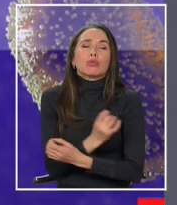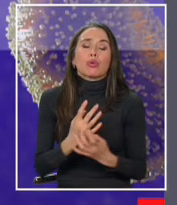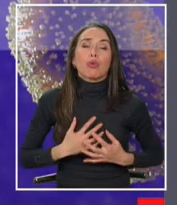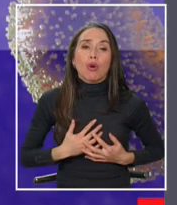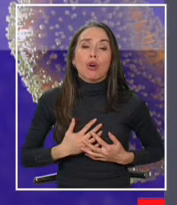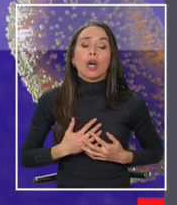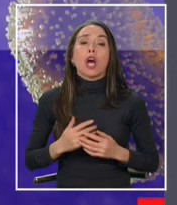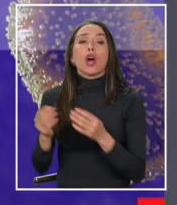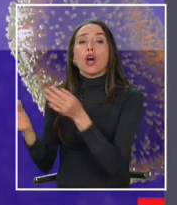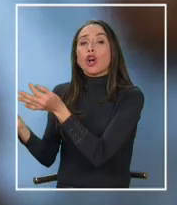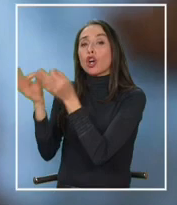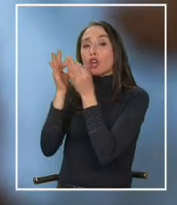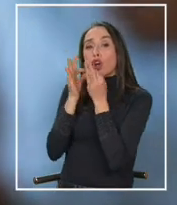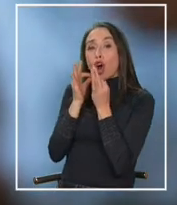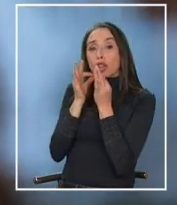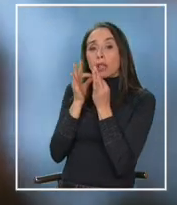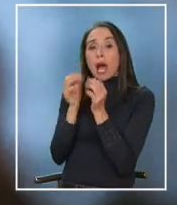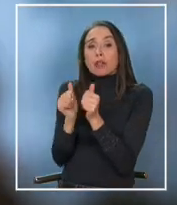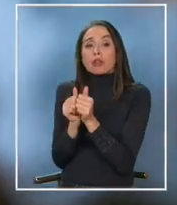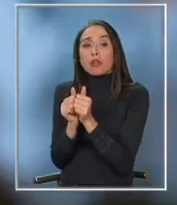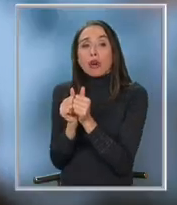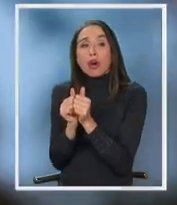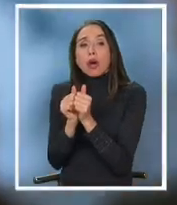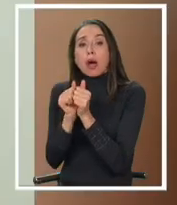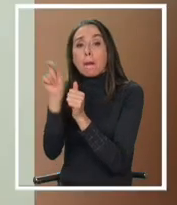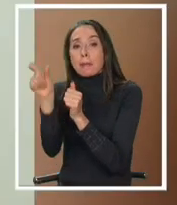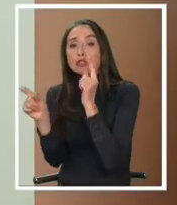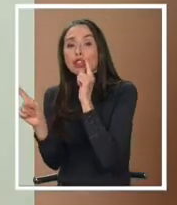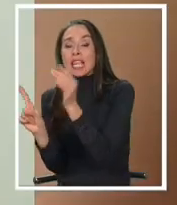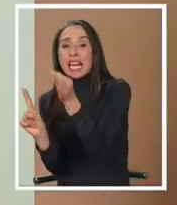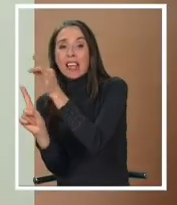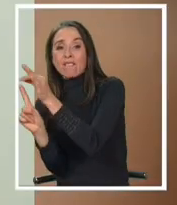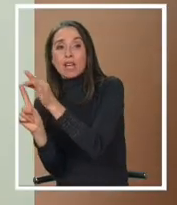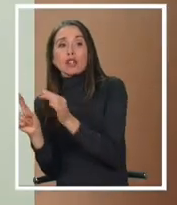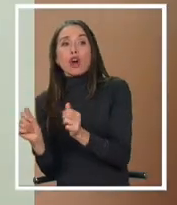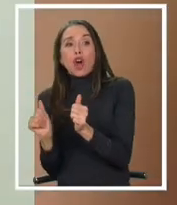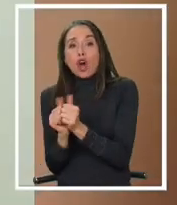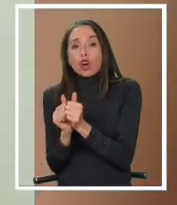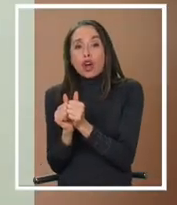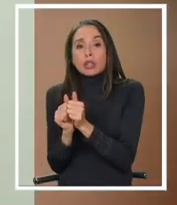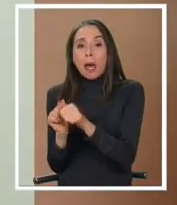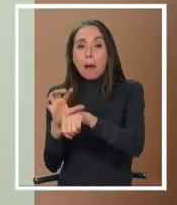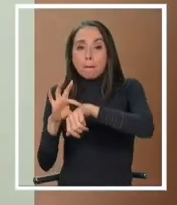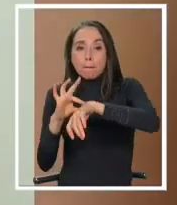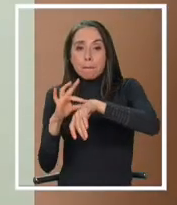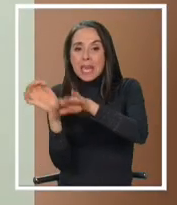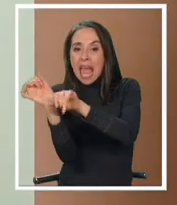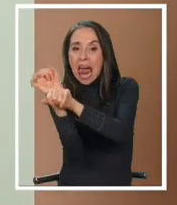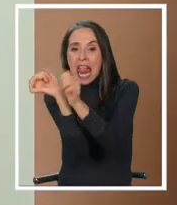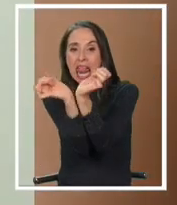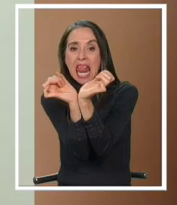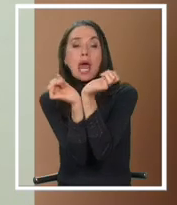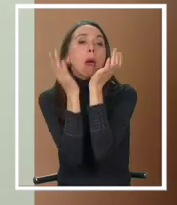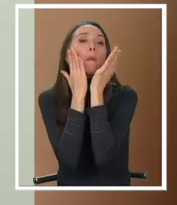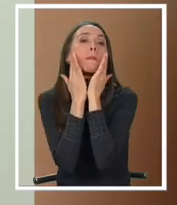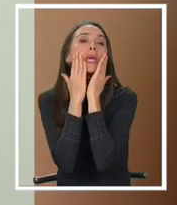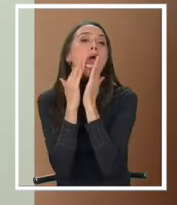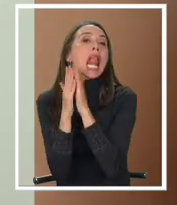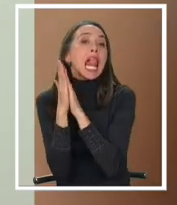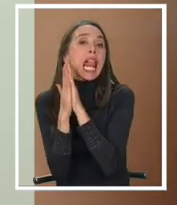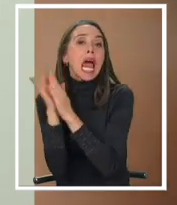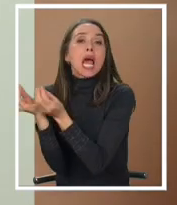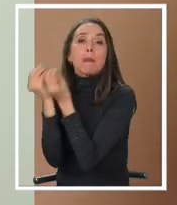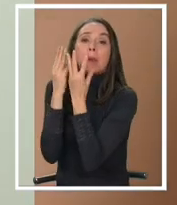El contagio se produce al mantener contacto estrecho con algún infectado. Es un contacto estrecho piel con piel. Requiere tener un